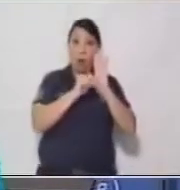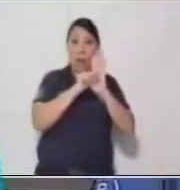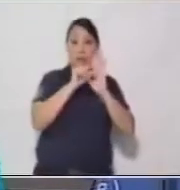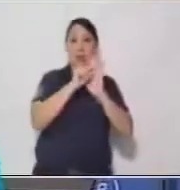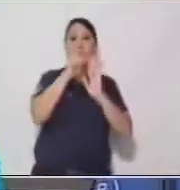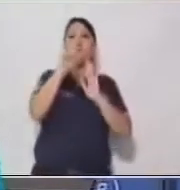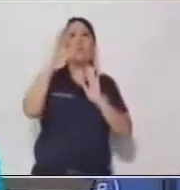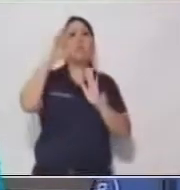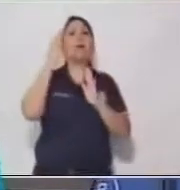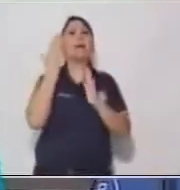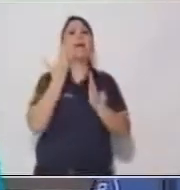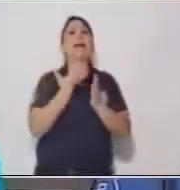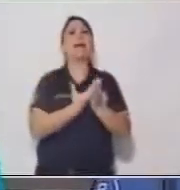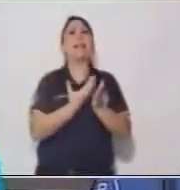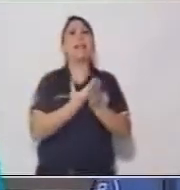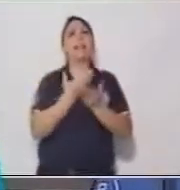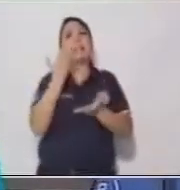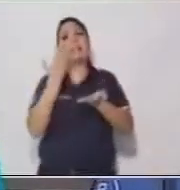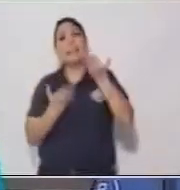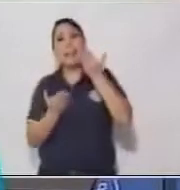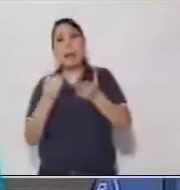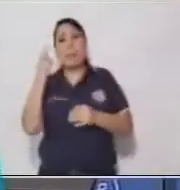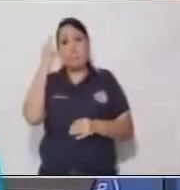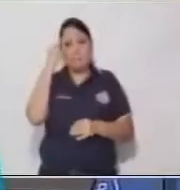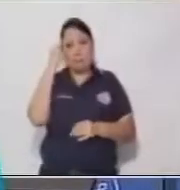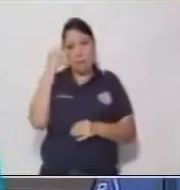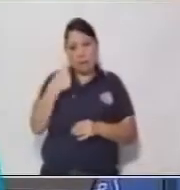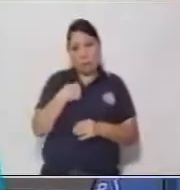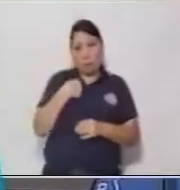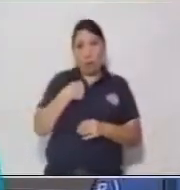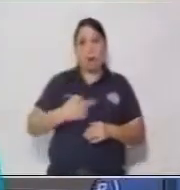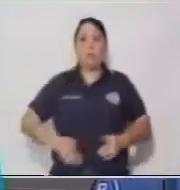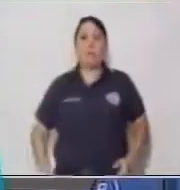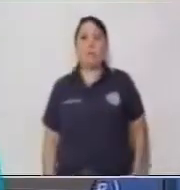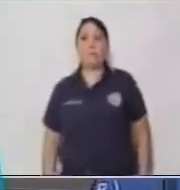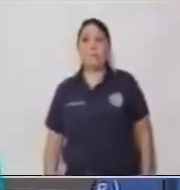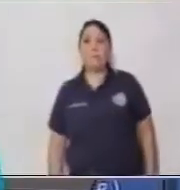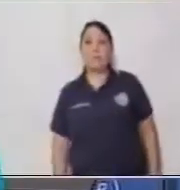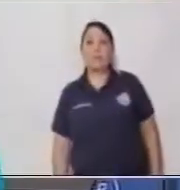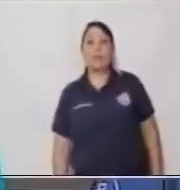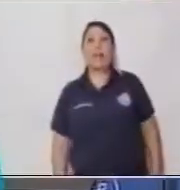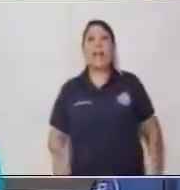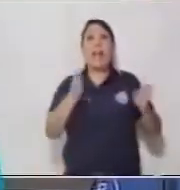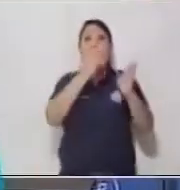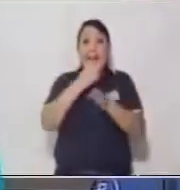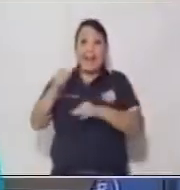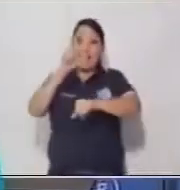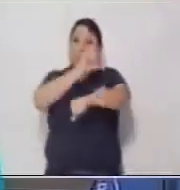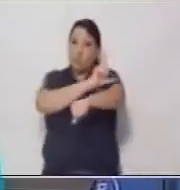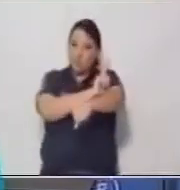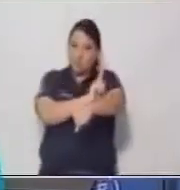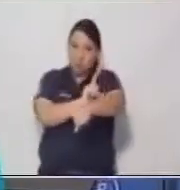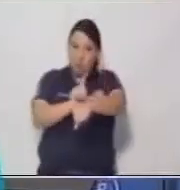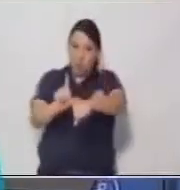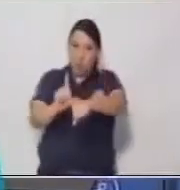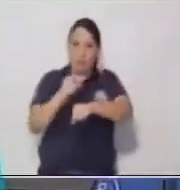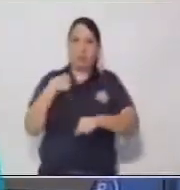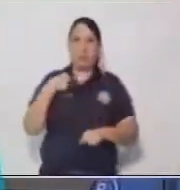¿qué crees? ¿Tal vez piensas igual que yo? muy bien, en este cuento